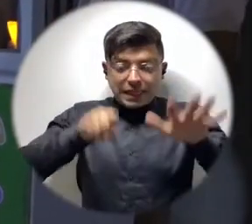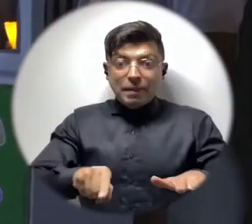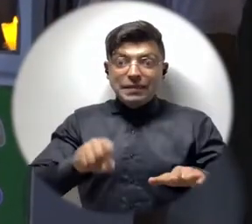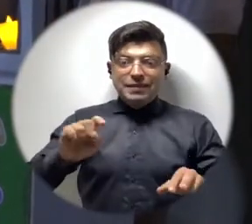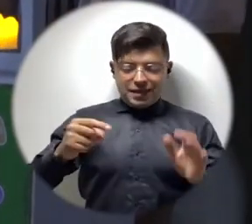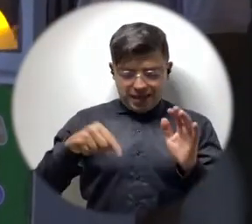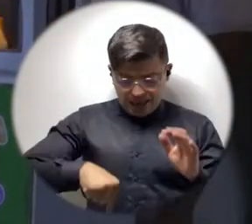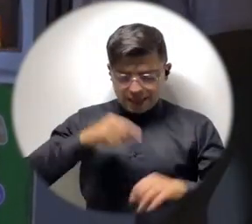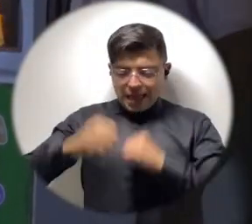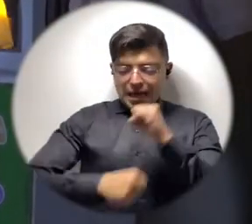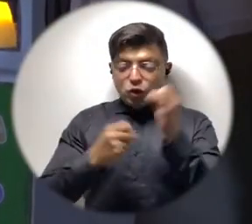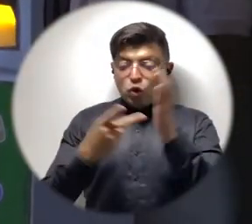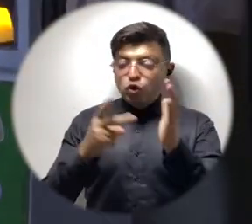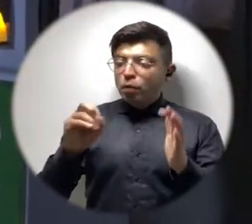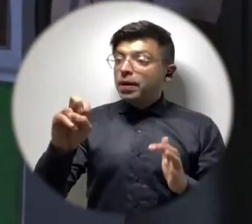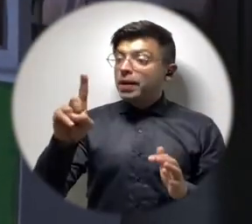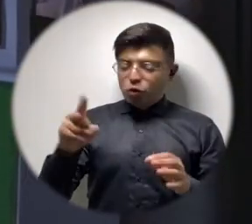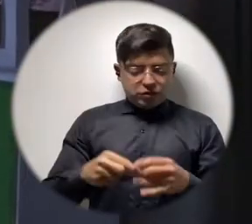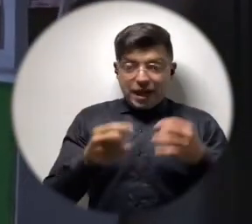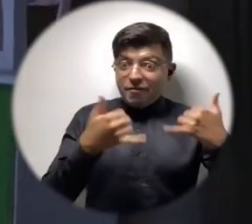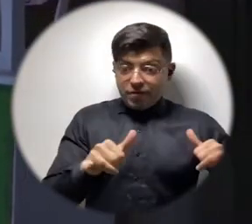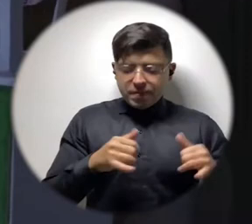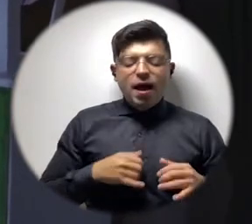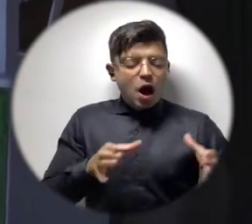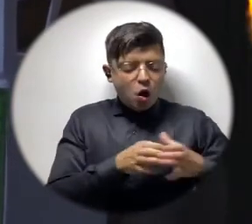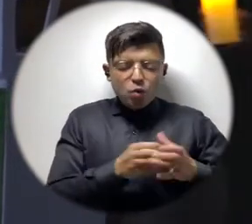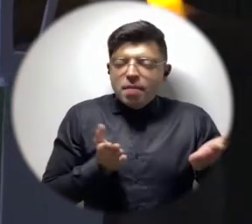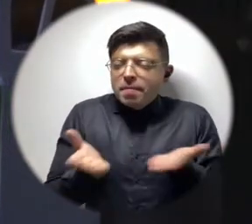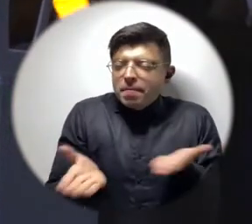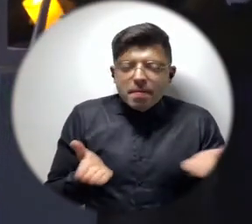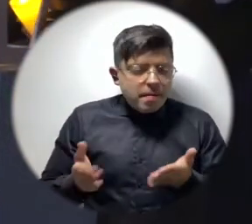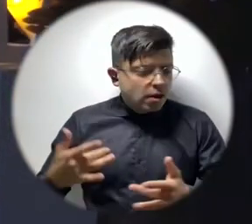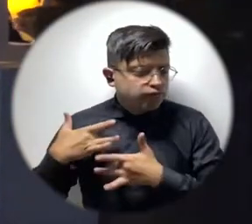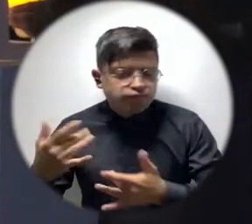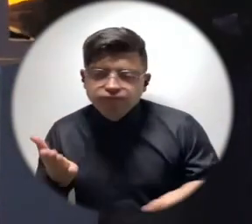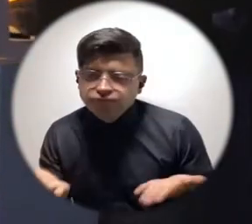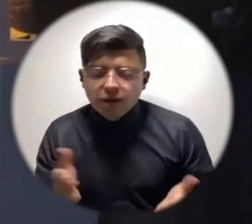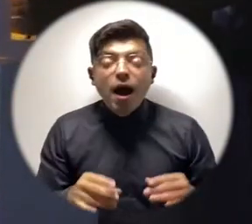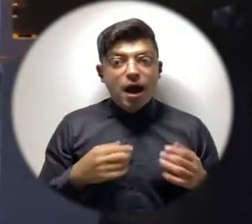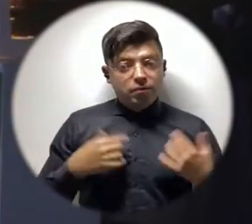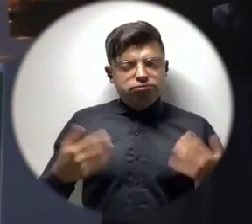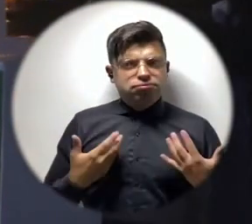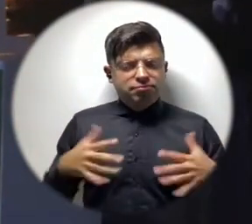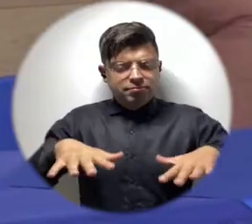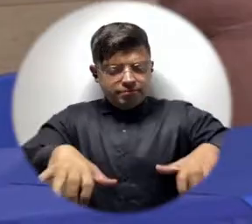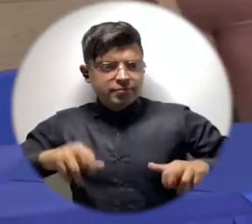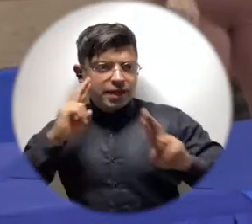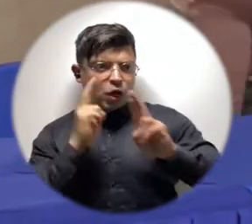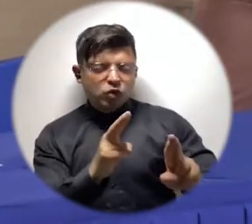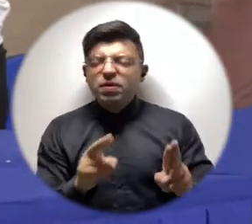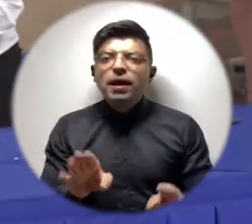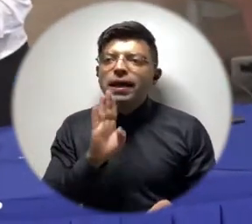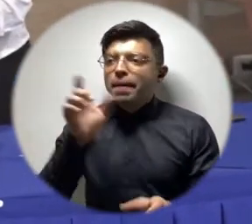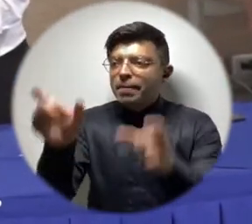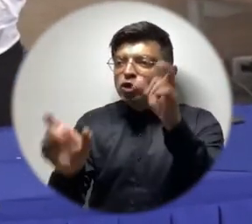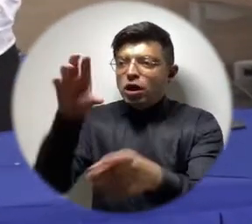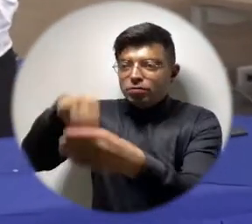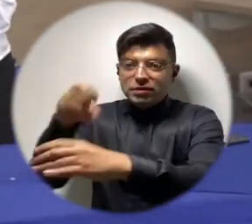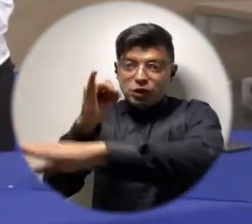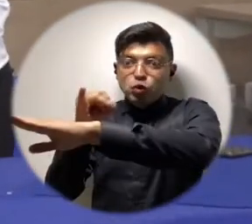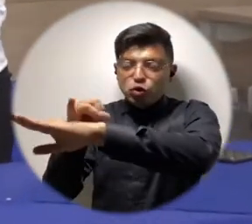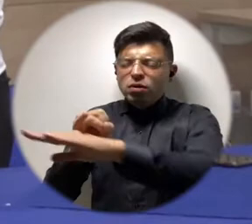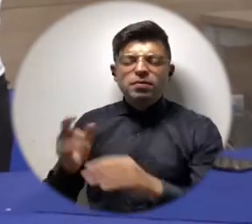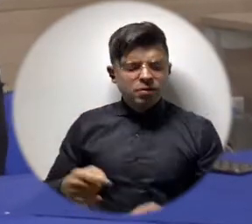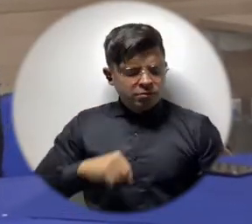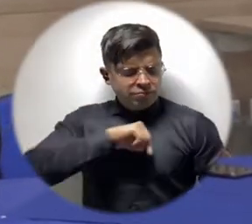En el marco del cierre del primer semestre de 2021, el voluntariado de la Universidad del Magdalena realizó un acto de reconocimiento